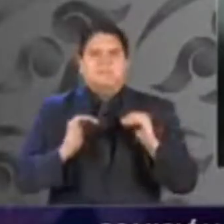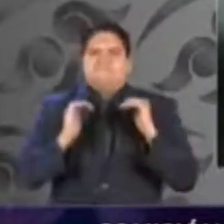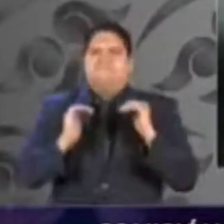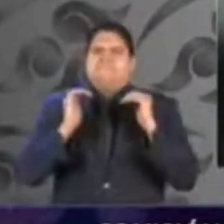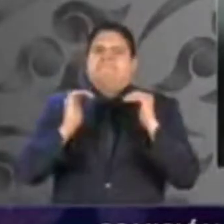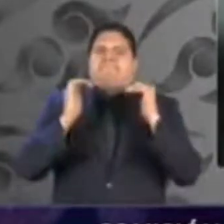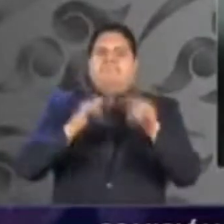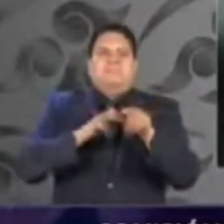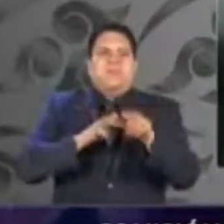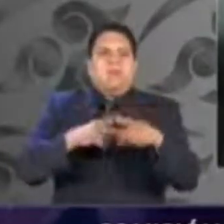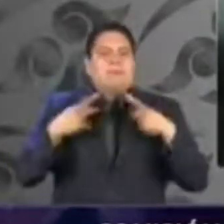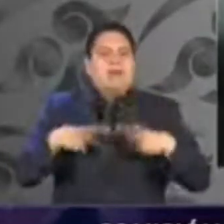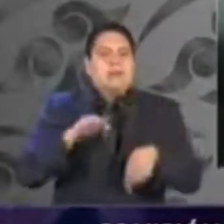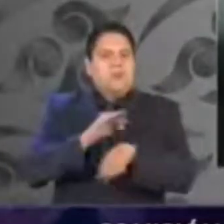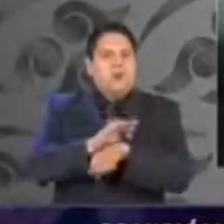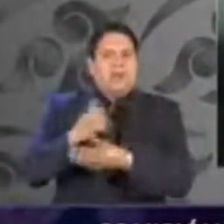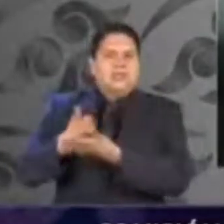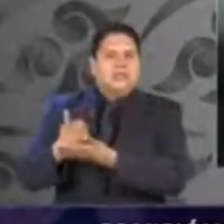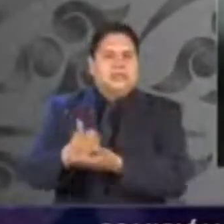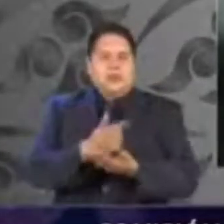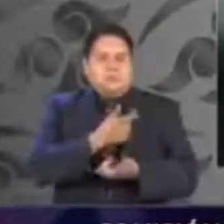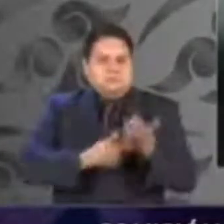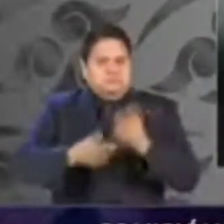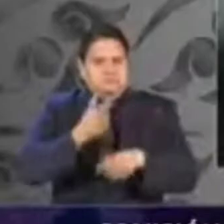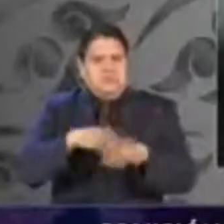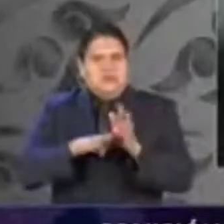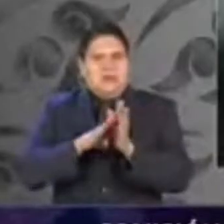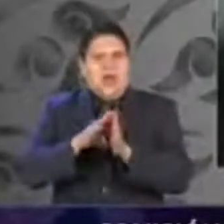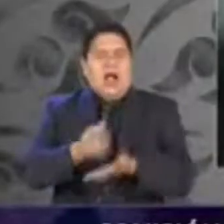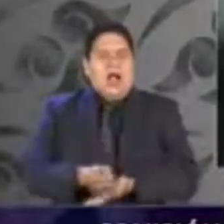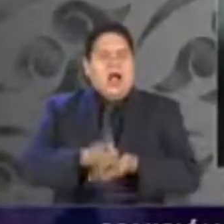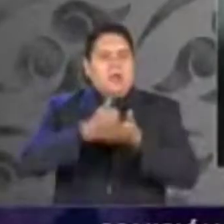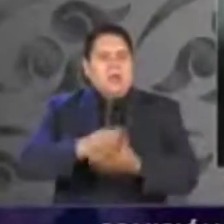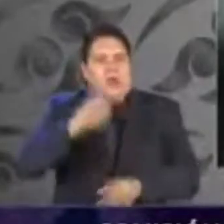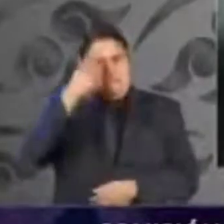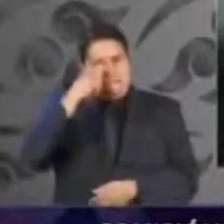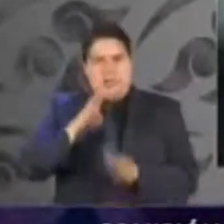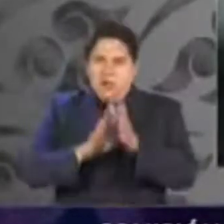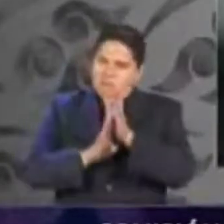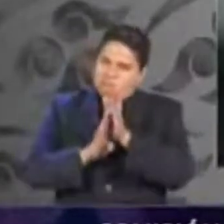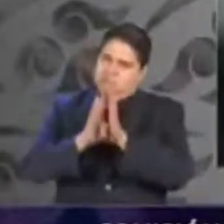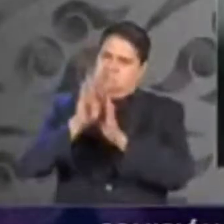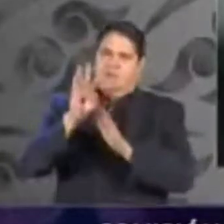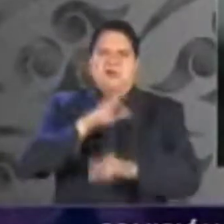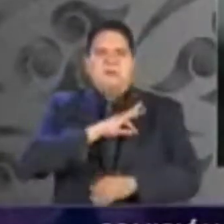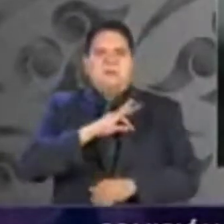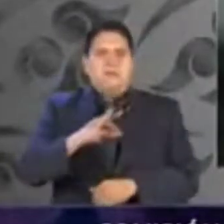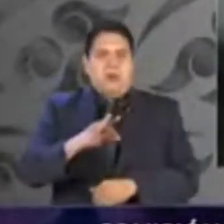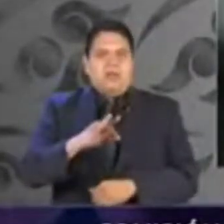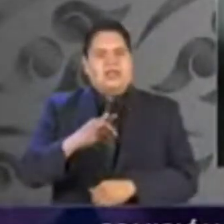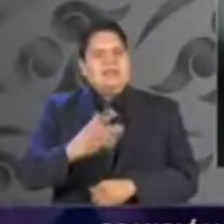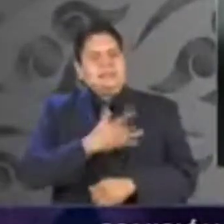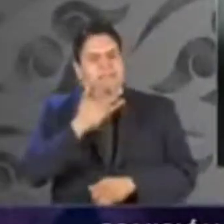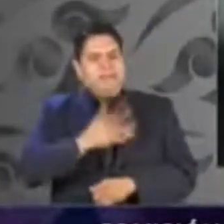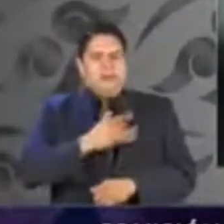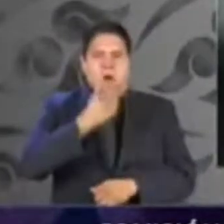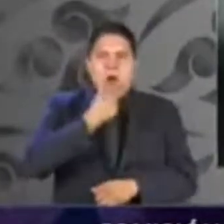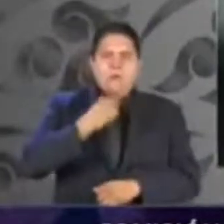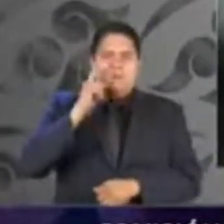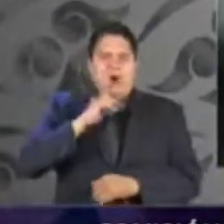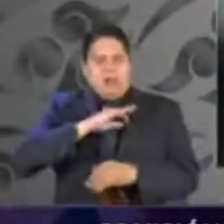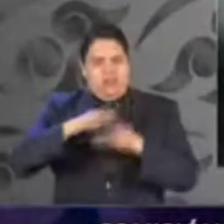bienestar, economía y para mantener a México grande y orgulloso de sus hijas y de sus hijos.